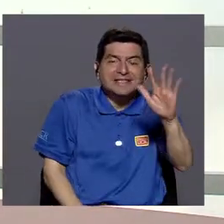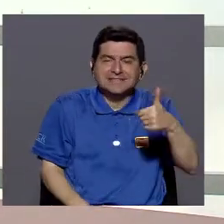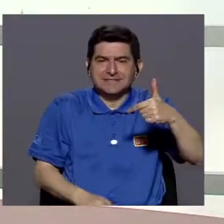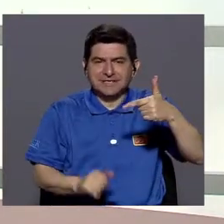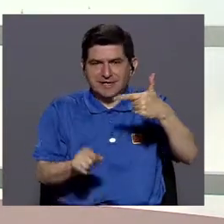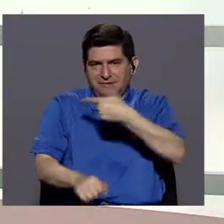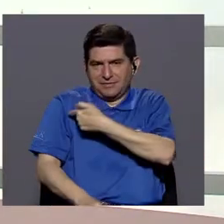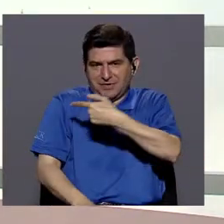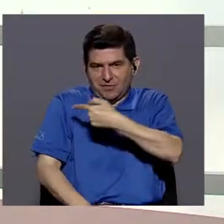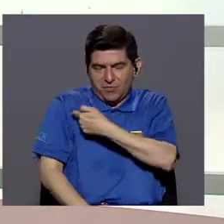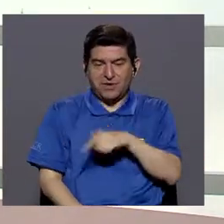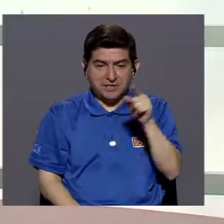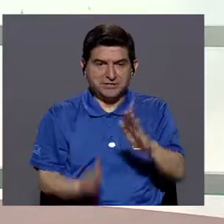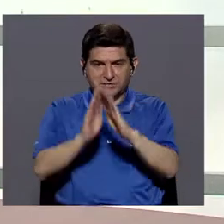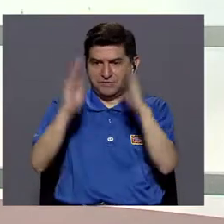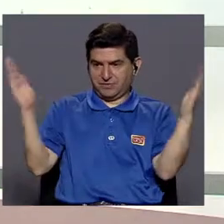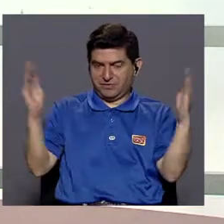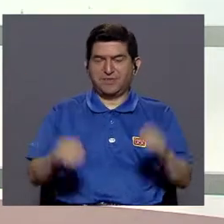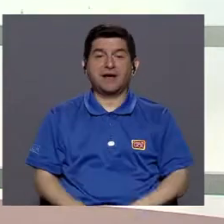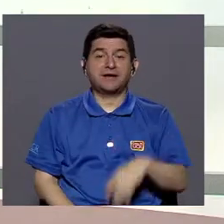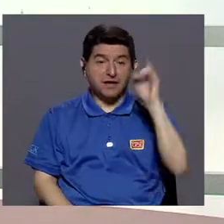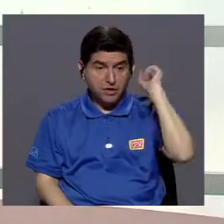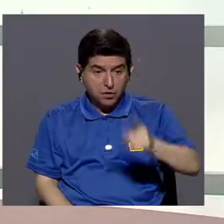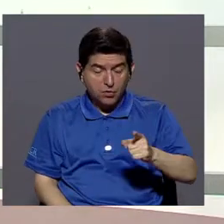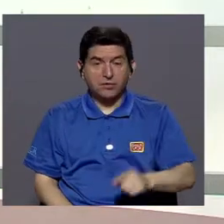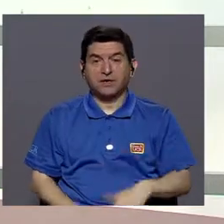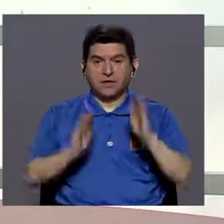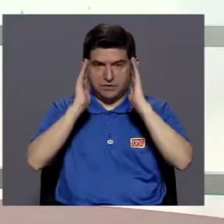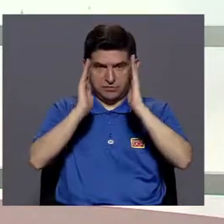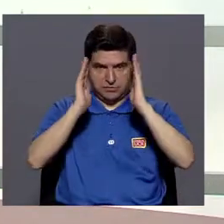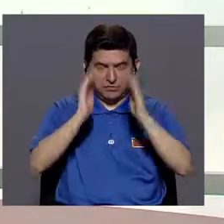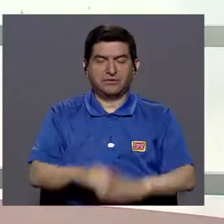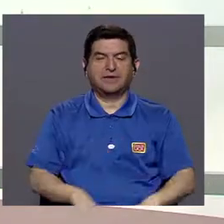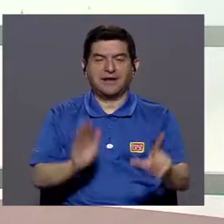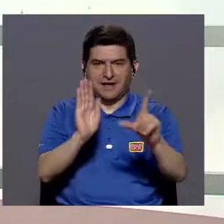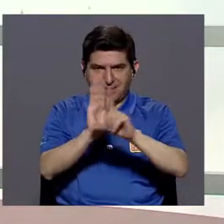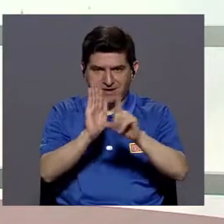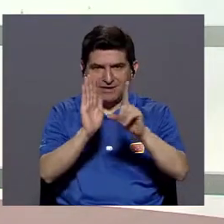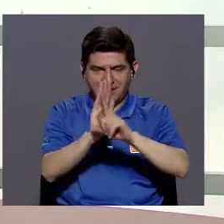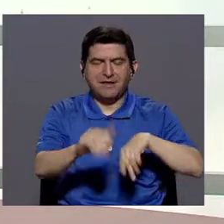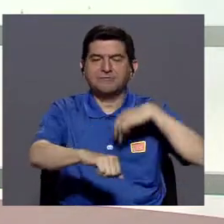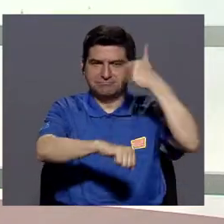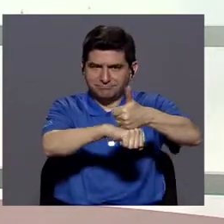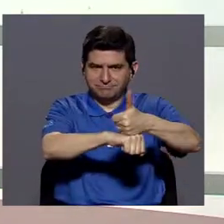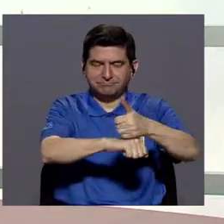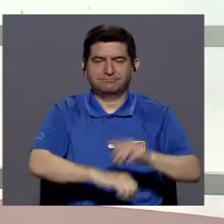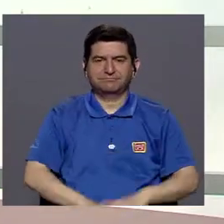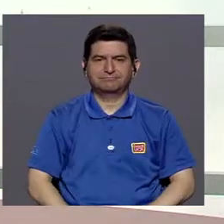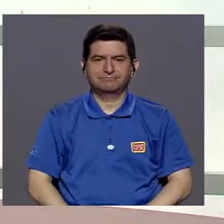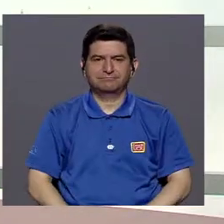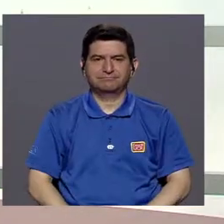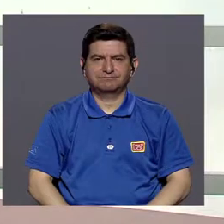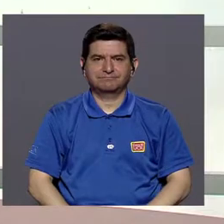Entonces, eso se ha ampliado, esa cobertura. Y es una cobertura obligatoria. Por ley es obligatoria y por lo tanto,